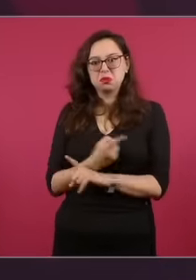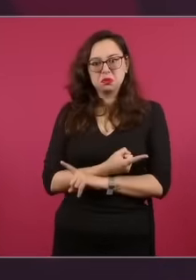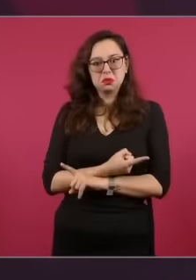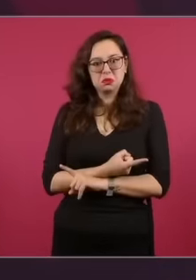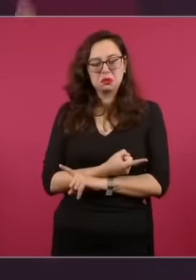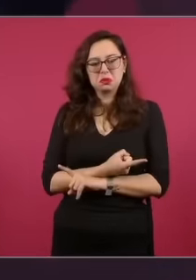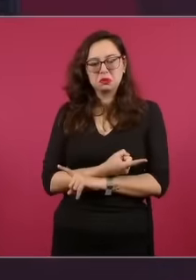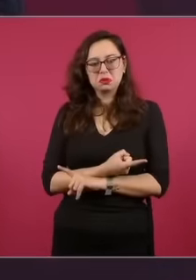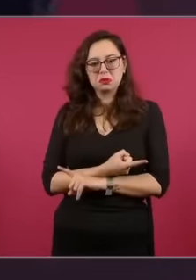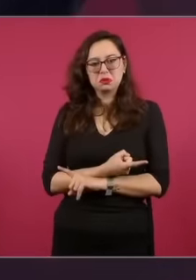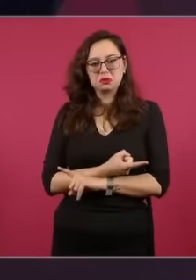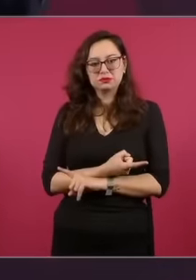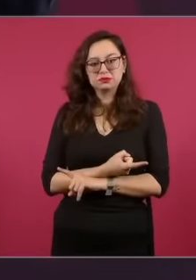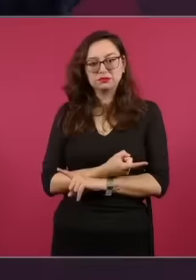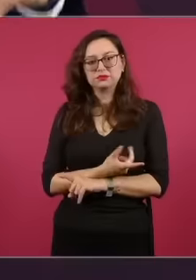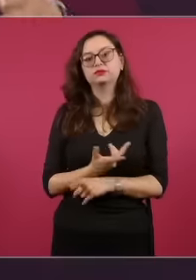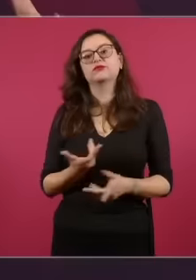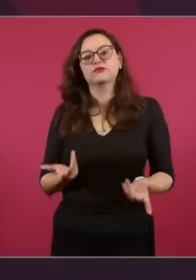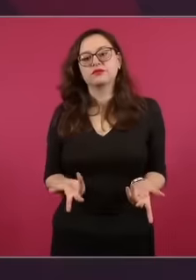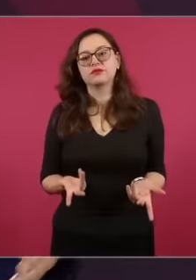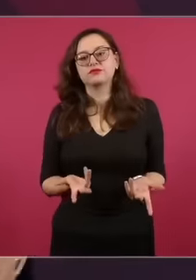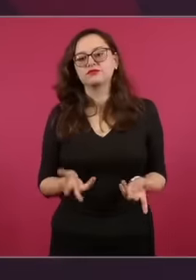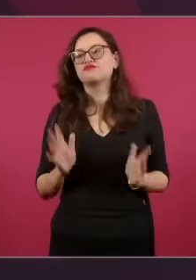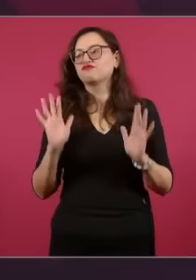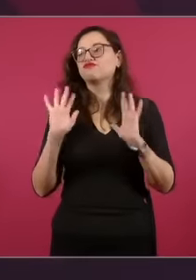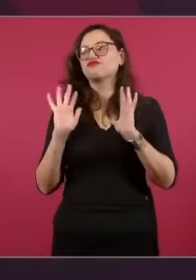y ya es un asunto